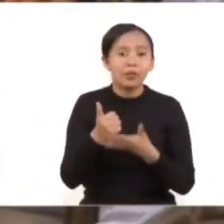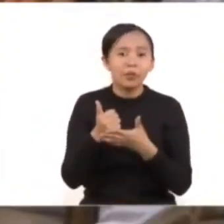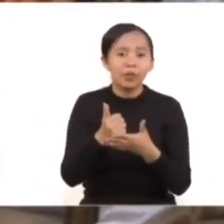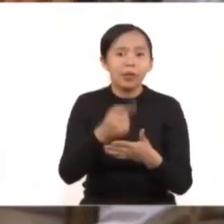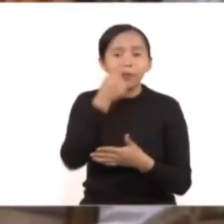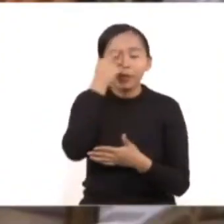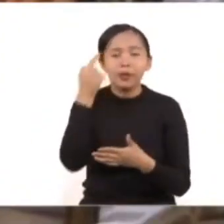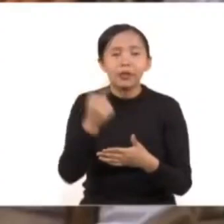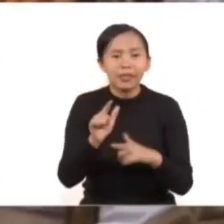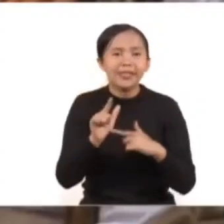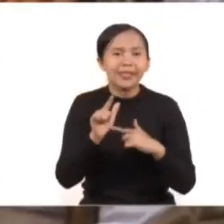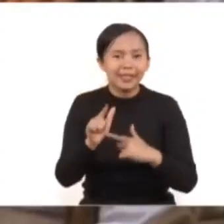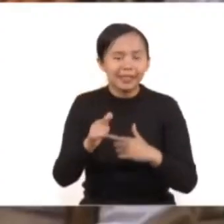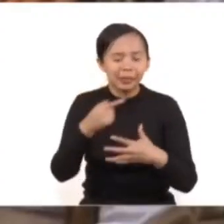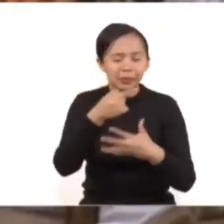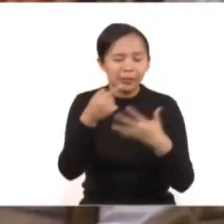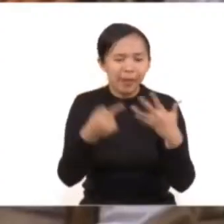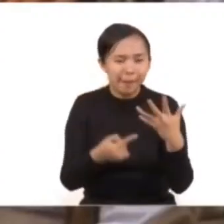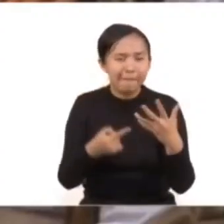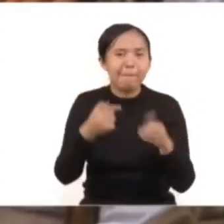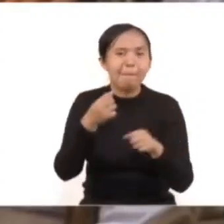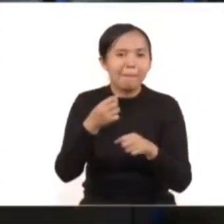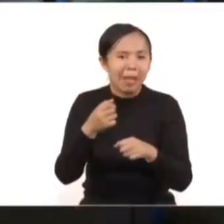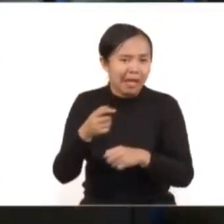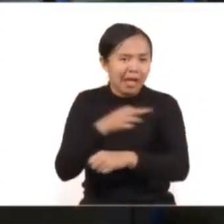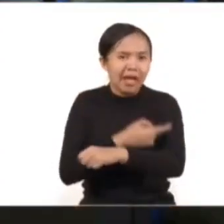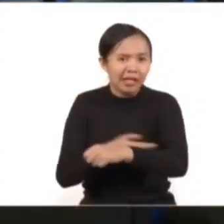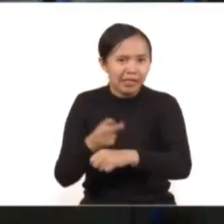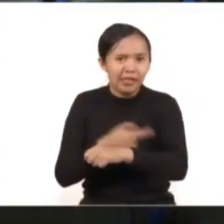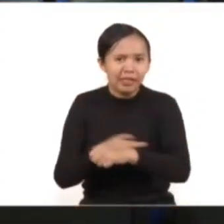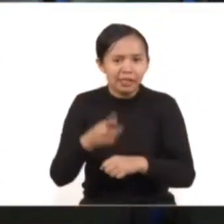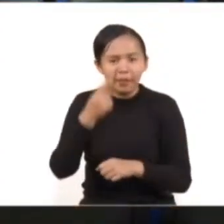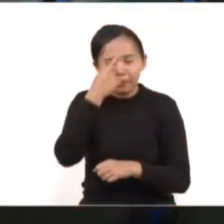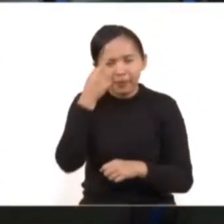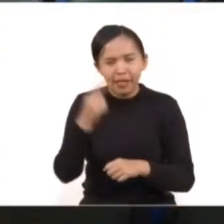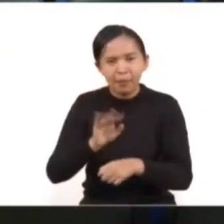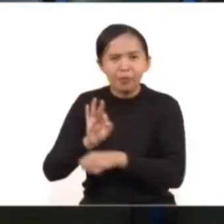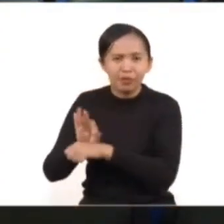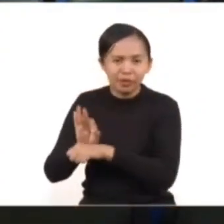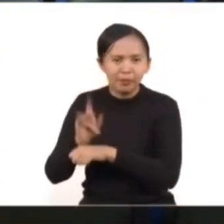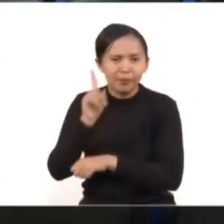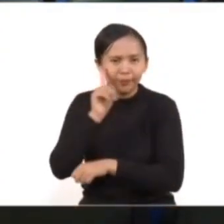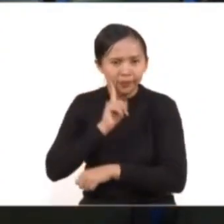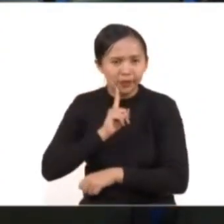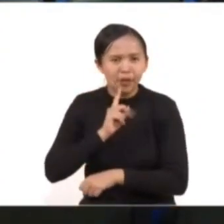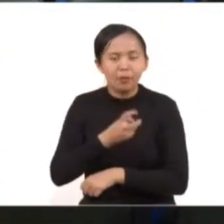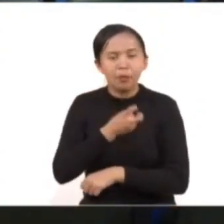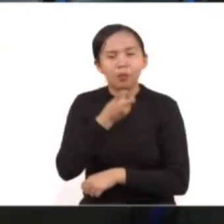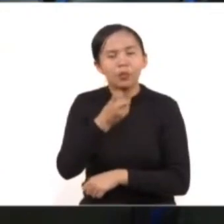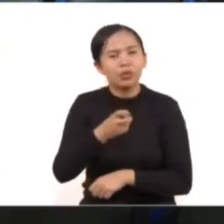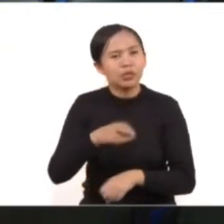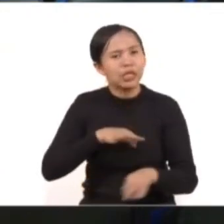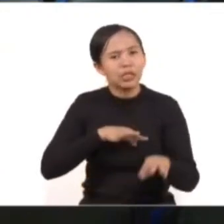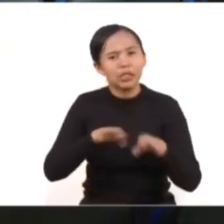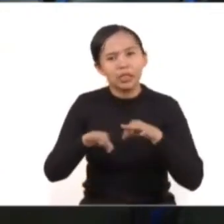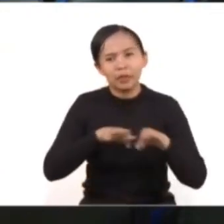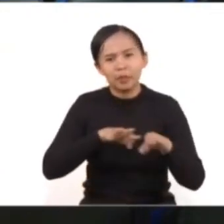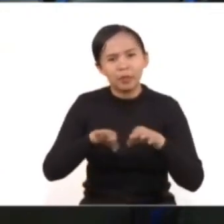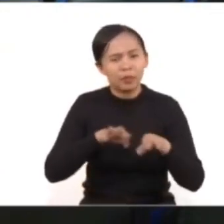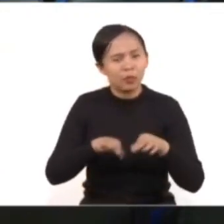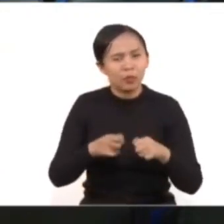estrategias que nos lleven a buen puerto la emisión de estas medidas de protección. Para ello se trabaja en